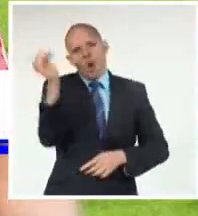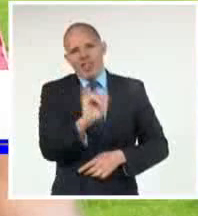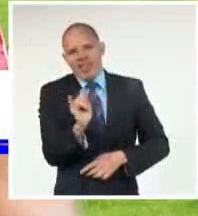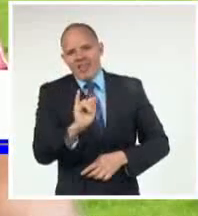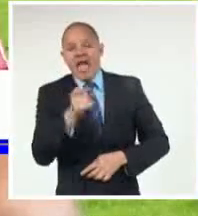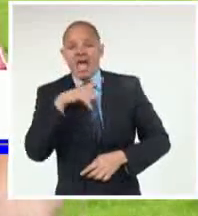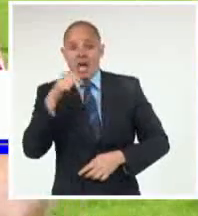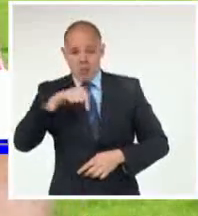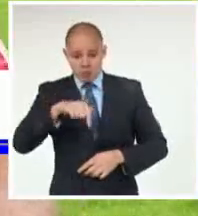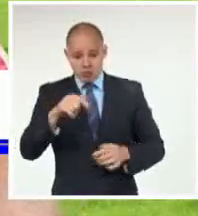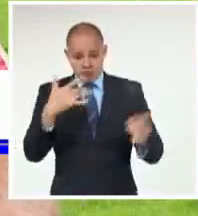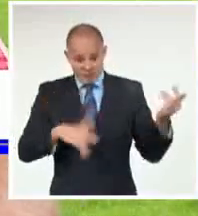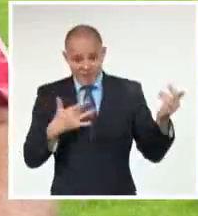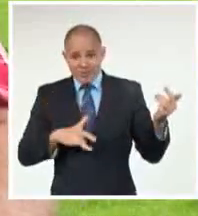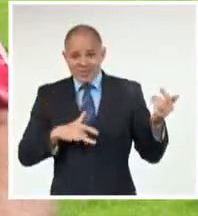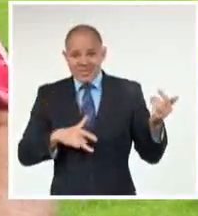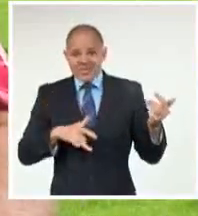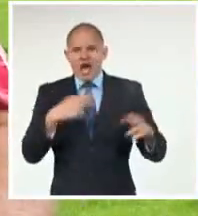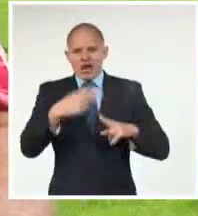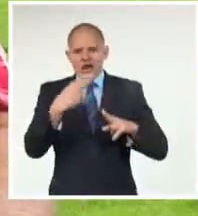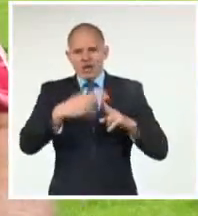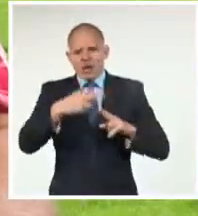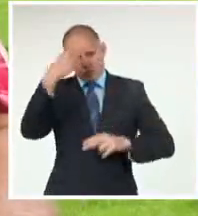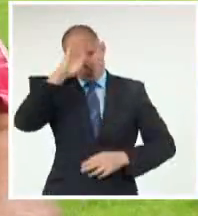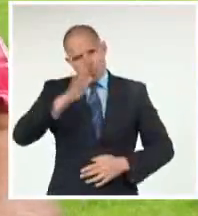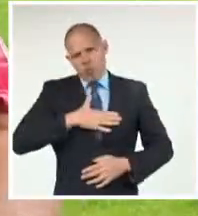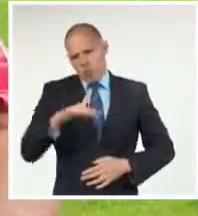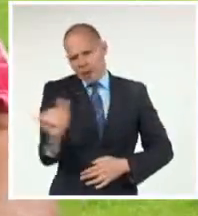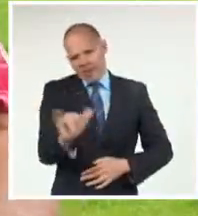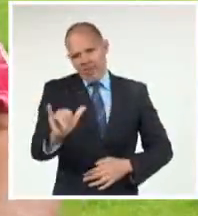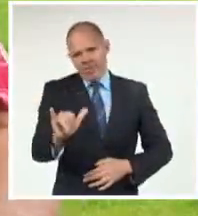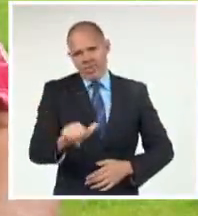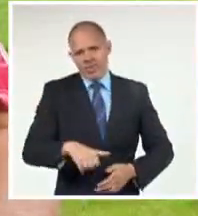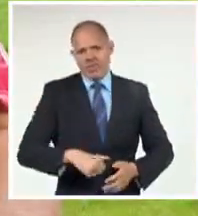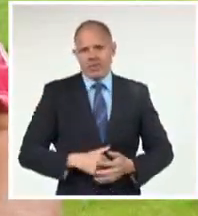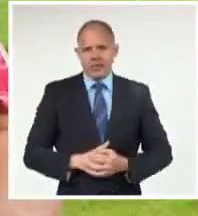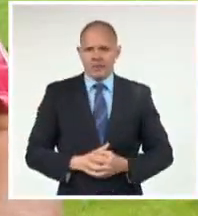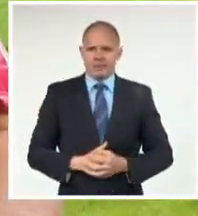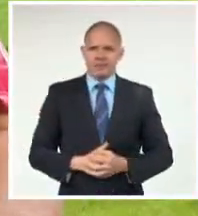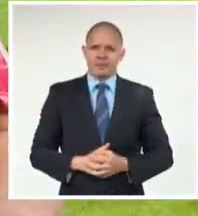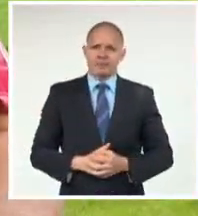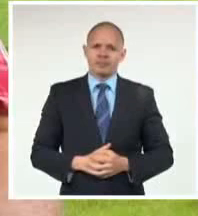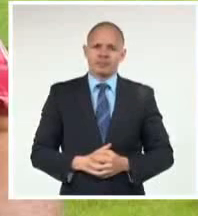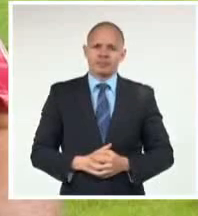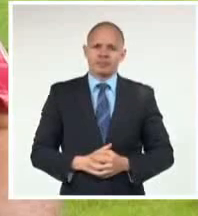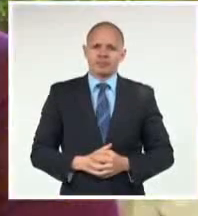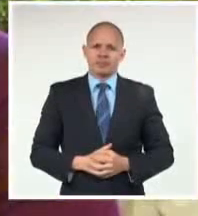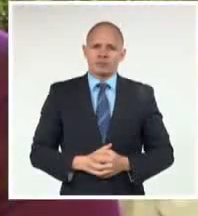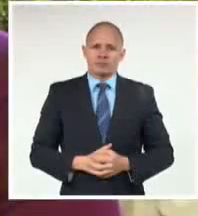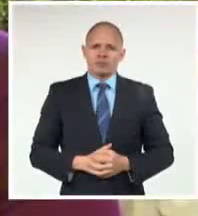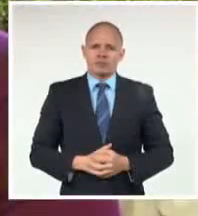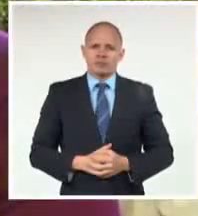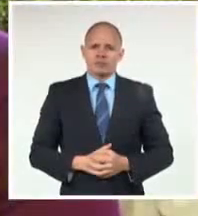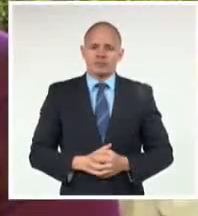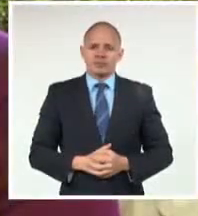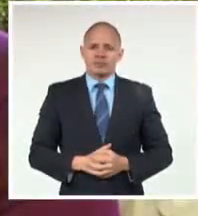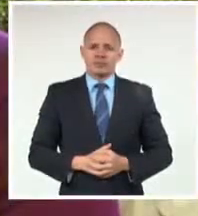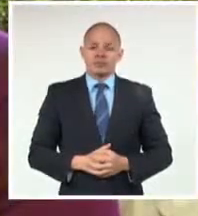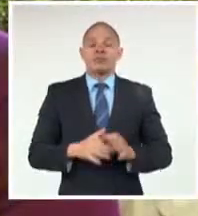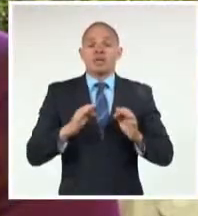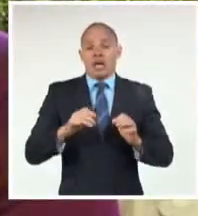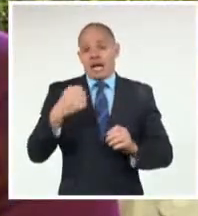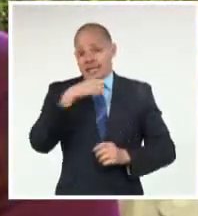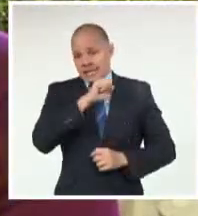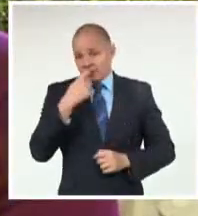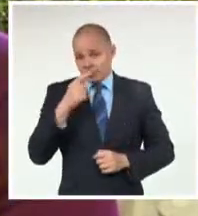trovadores En Cuba Cuba no existe Aunque las cosas Cambien de color No importa Pase el día